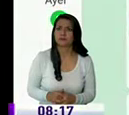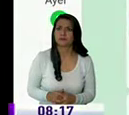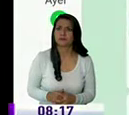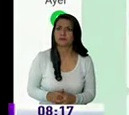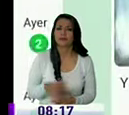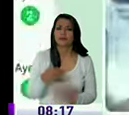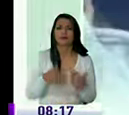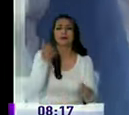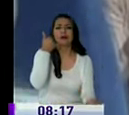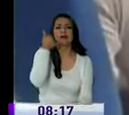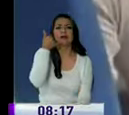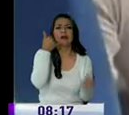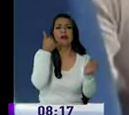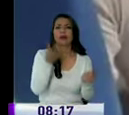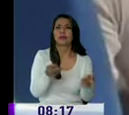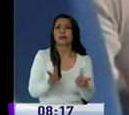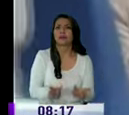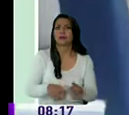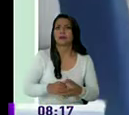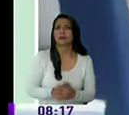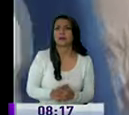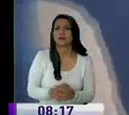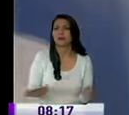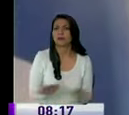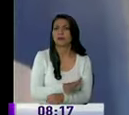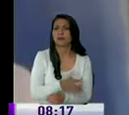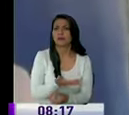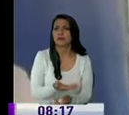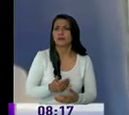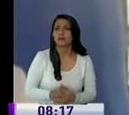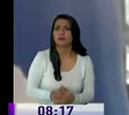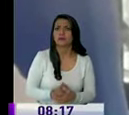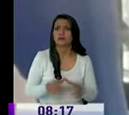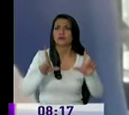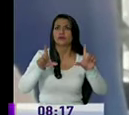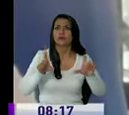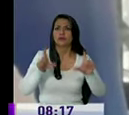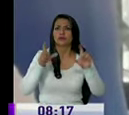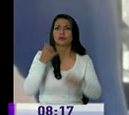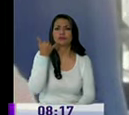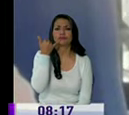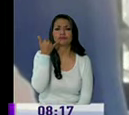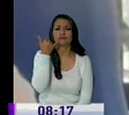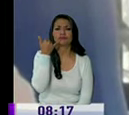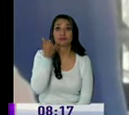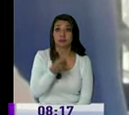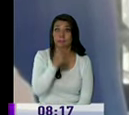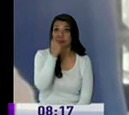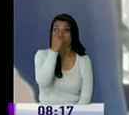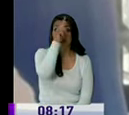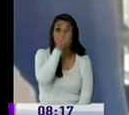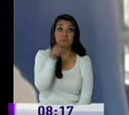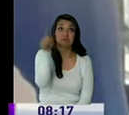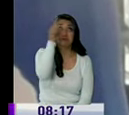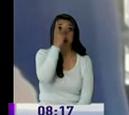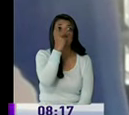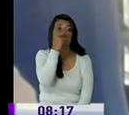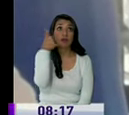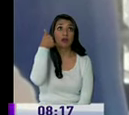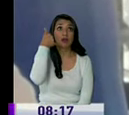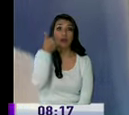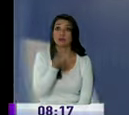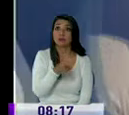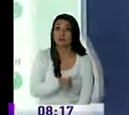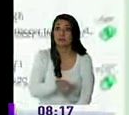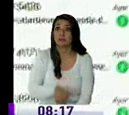hablar por teléfono mientras conduce ah no pues ha sido completo miren en la foto miren el espejo ahí está hablando por teléfono